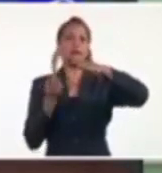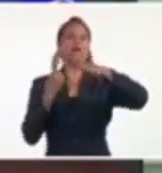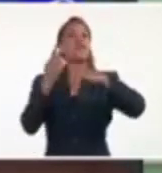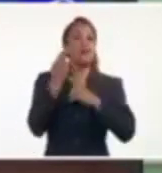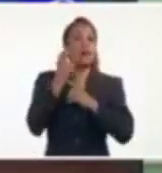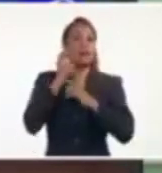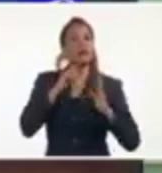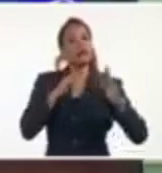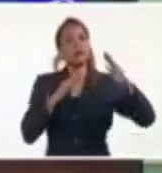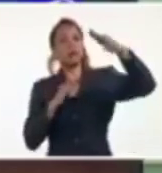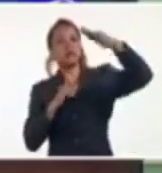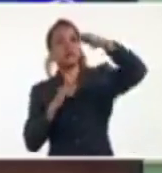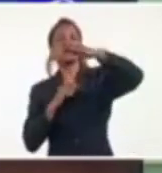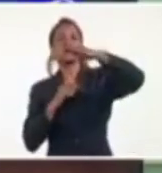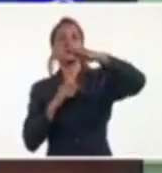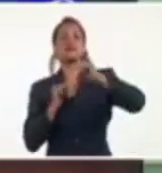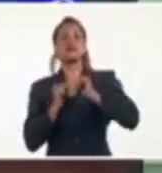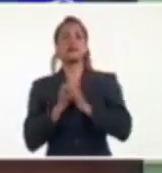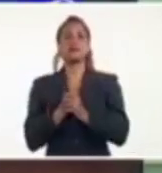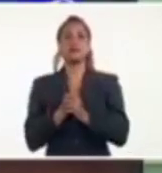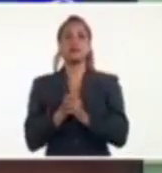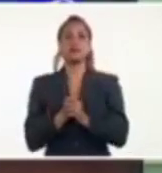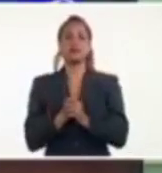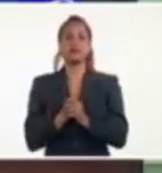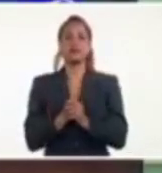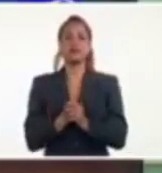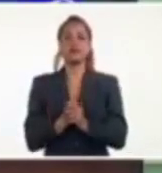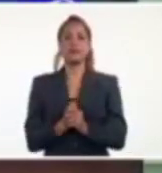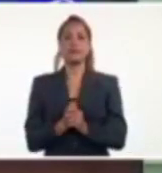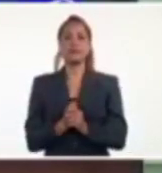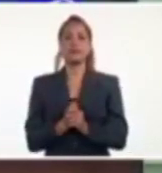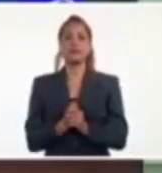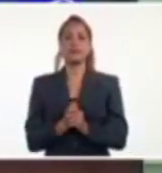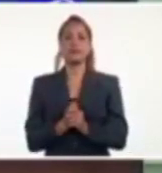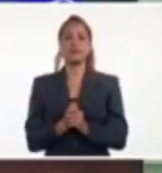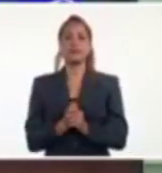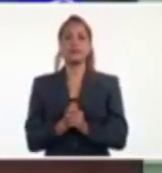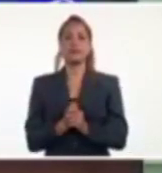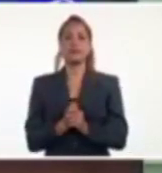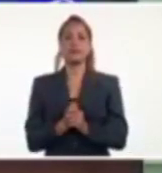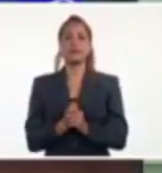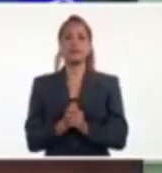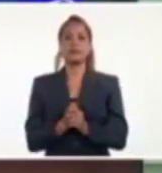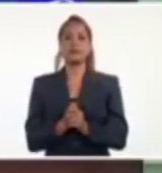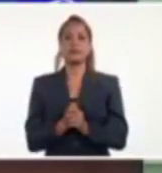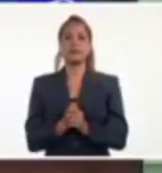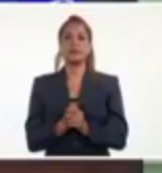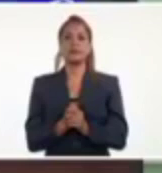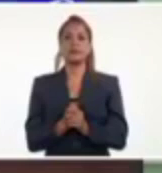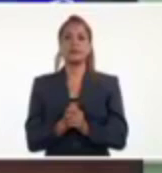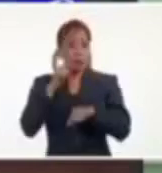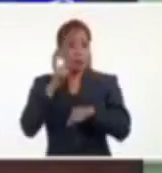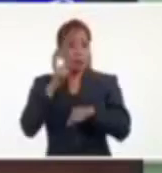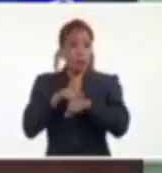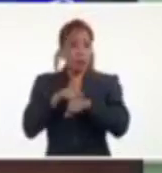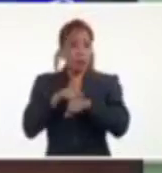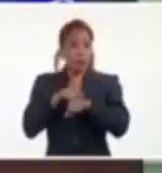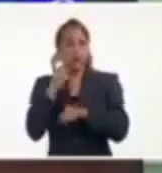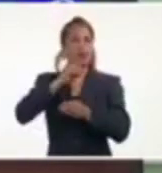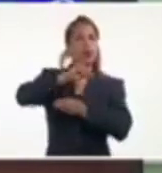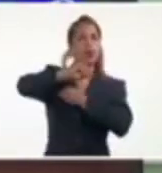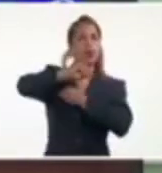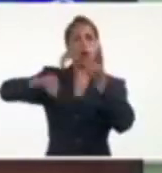en el sistema. Pero al mismo tiempo hemos visto situaciones